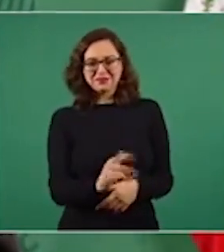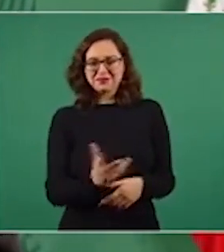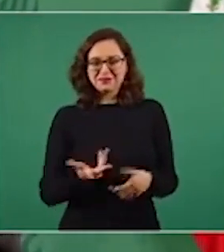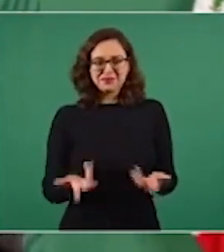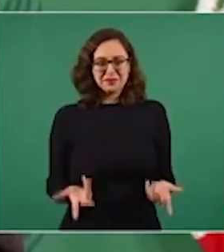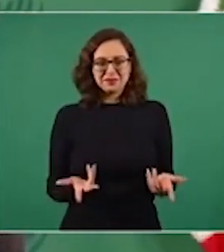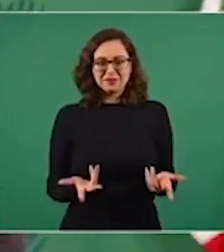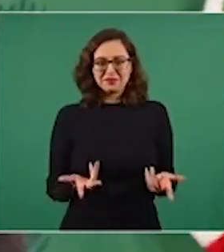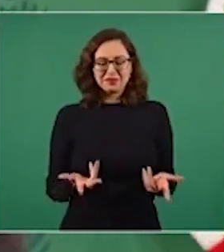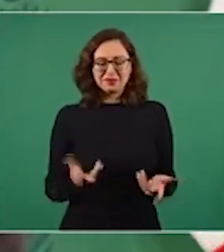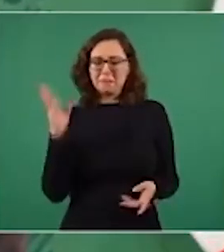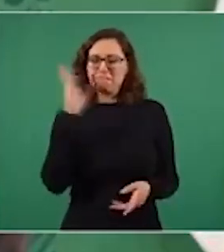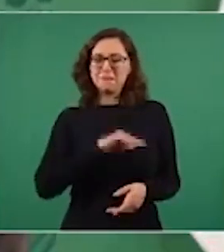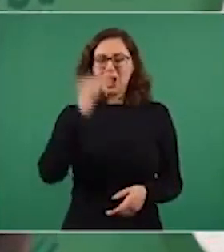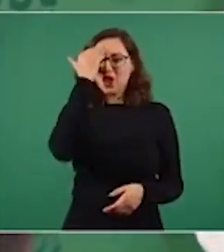atrocidades